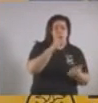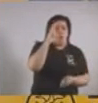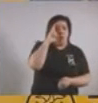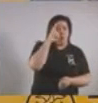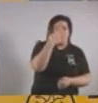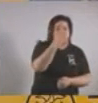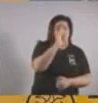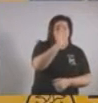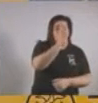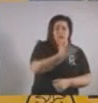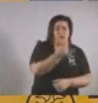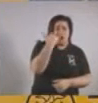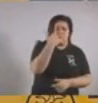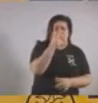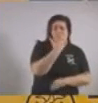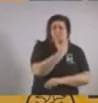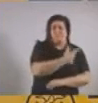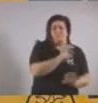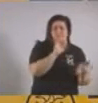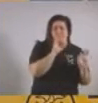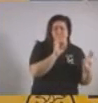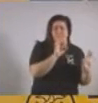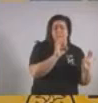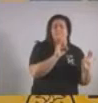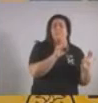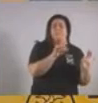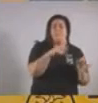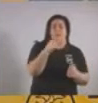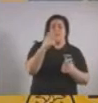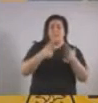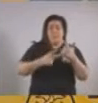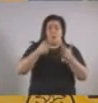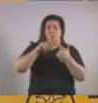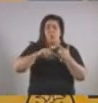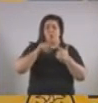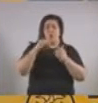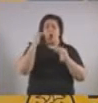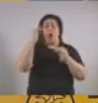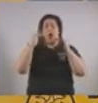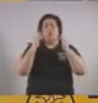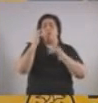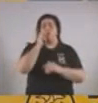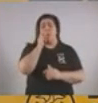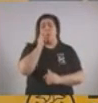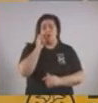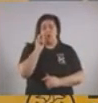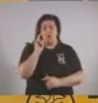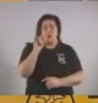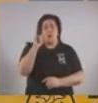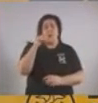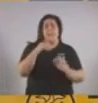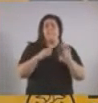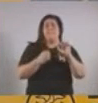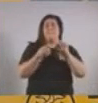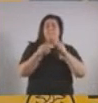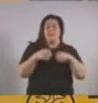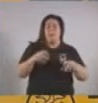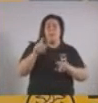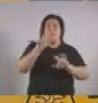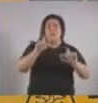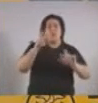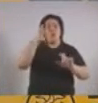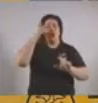95% de los que se registraron. Segundo, los adultos mayores, donde empezamos por los mayores de 80,